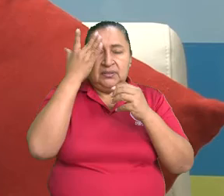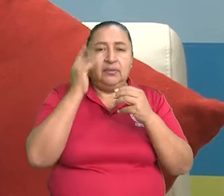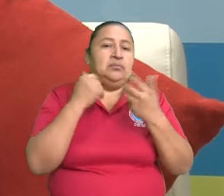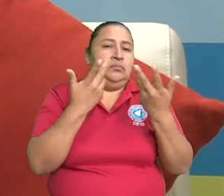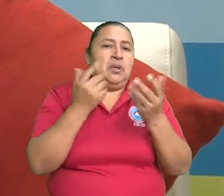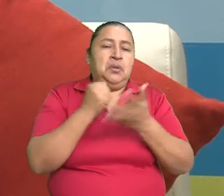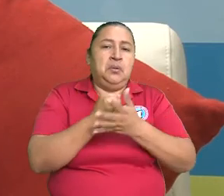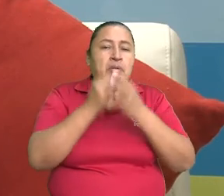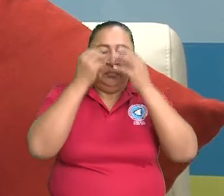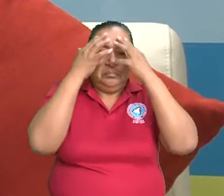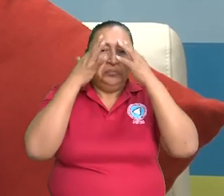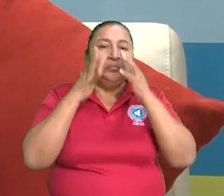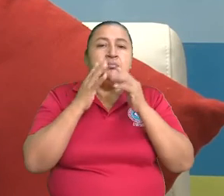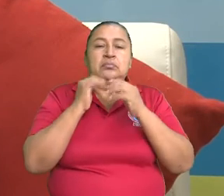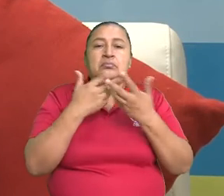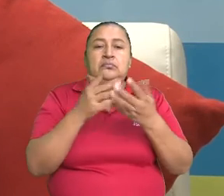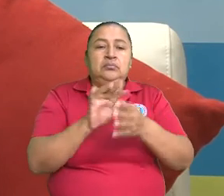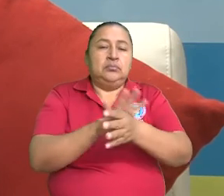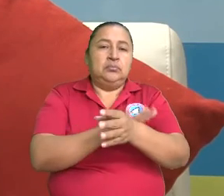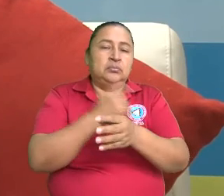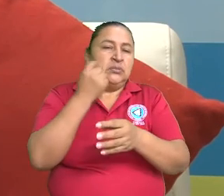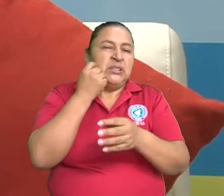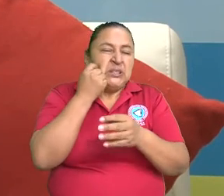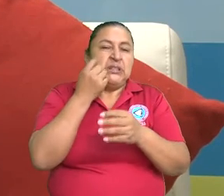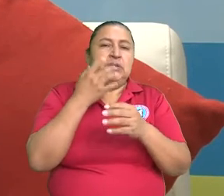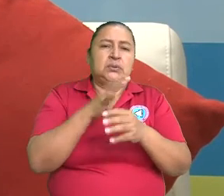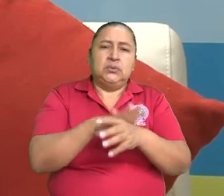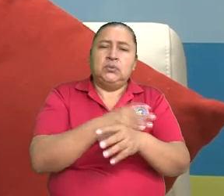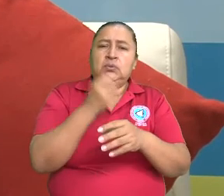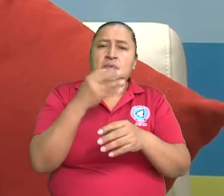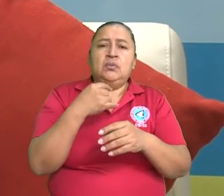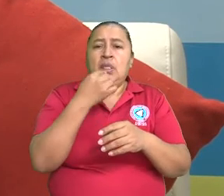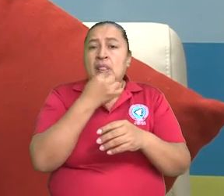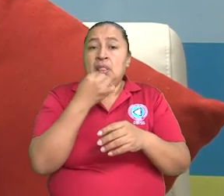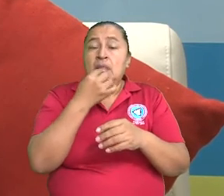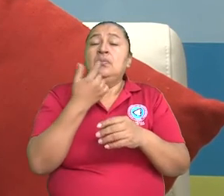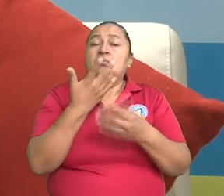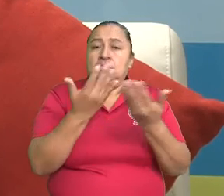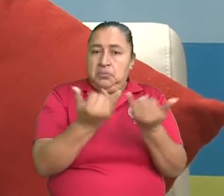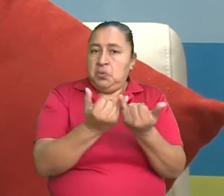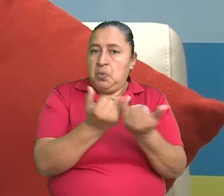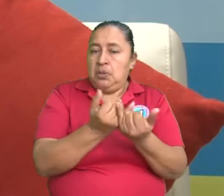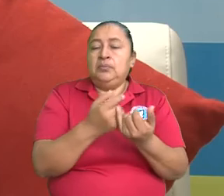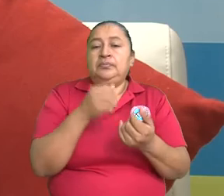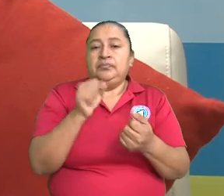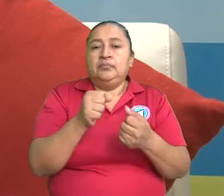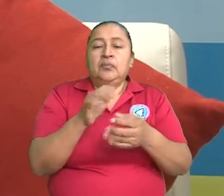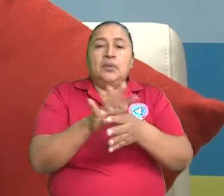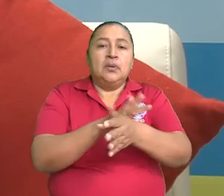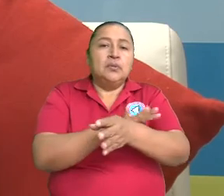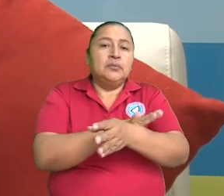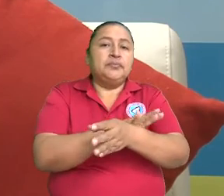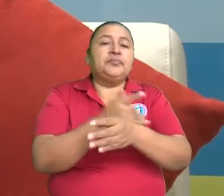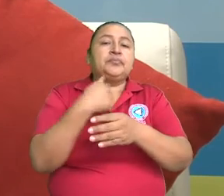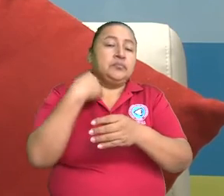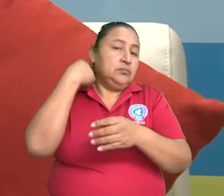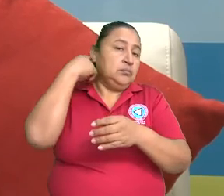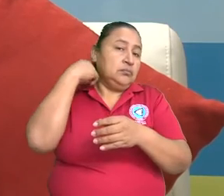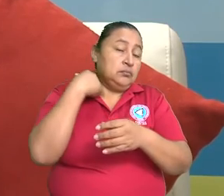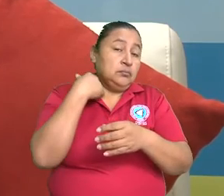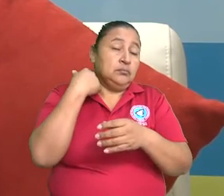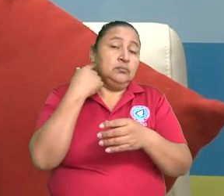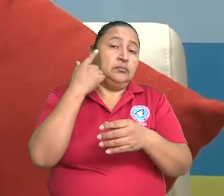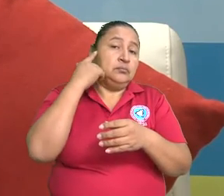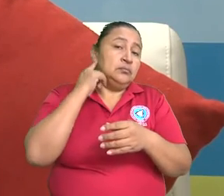enervar también, desde el punto de vista sensitivo, algunas partes de la lengua. Y también va a dar sensibilidad para las regiones